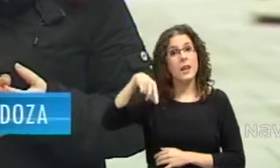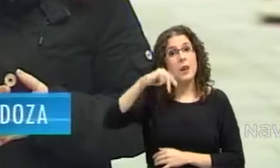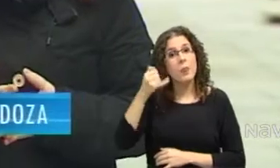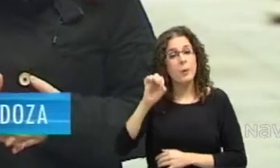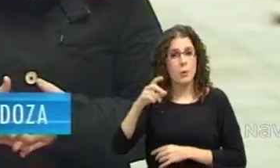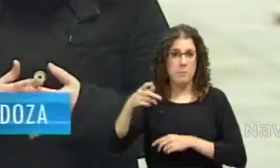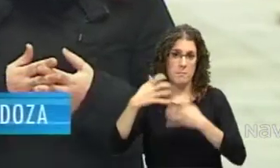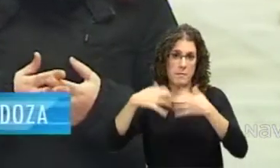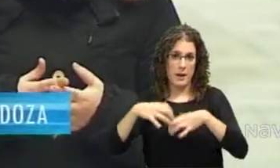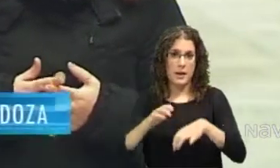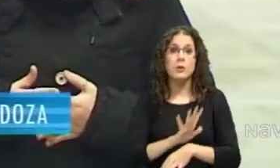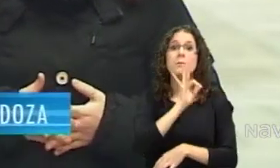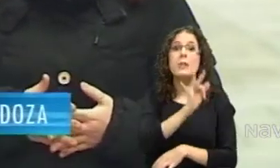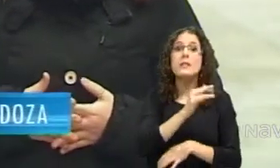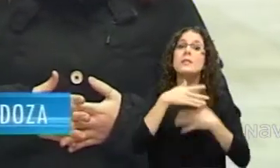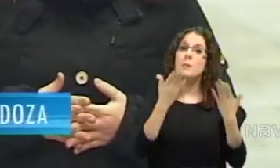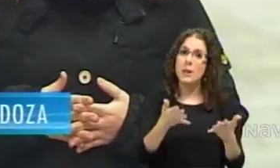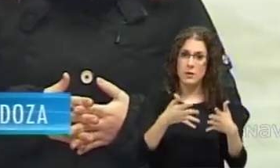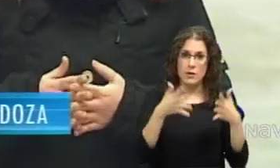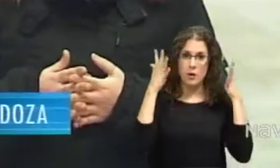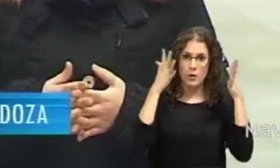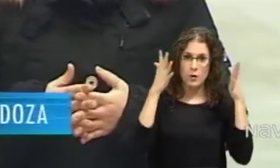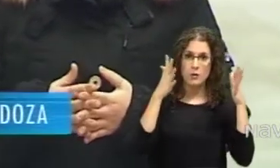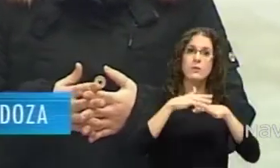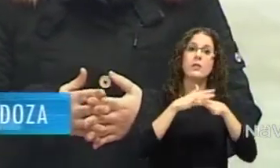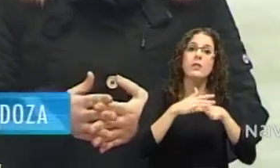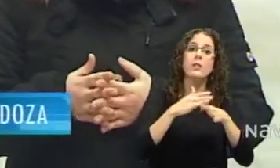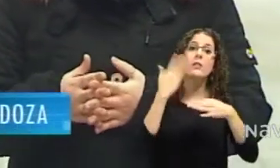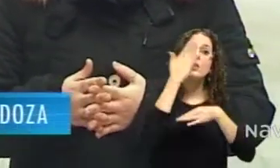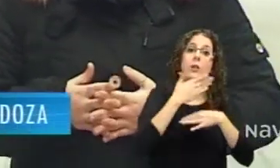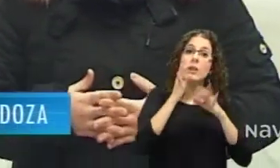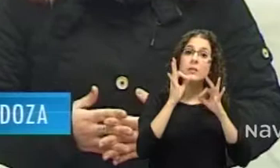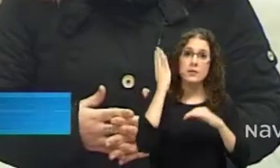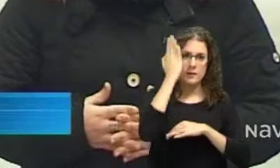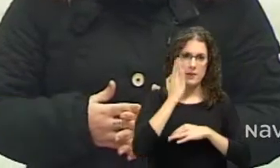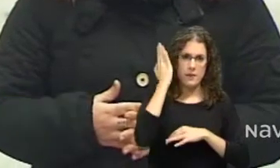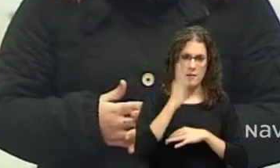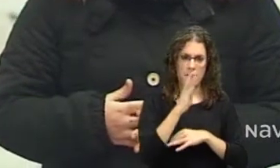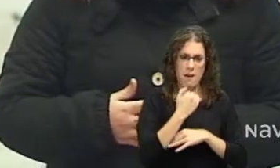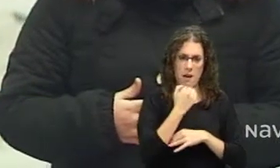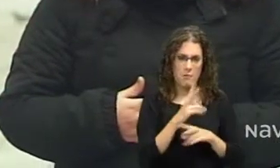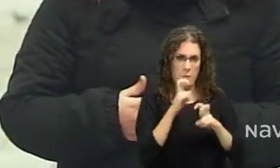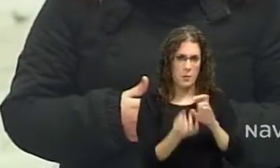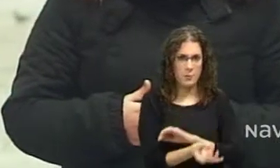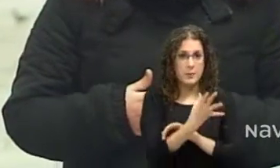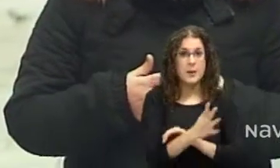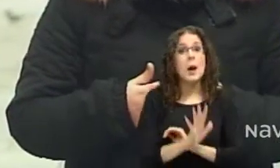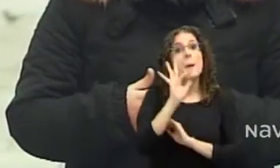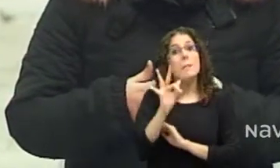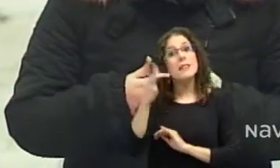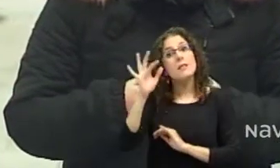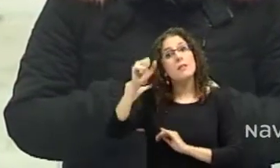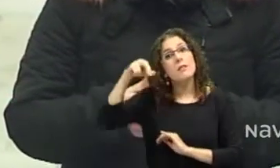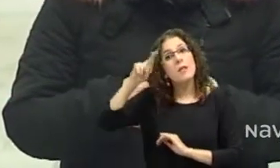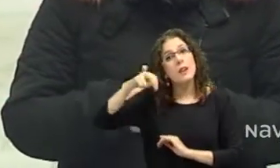Notarial de Navarra sobre el servicio de asesoramiento al emprendedor que han puesto en marcha. Y también visitaremos a Fernando Iglesias y su